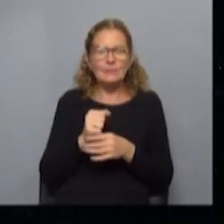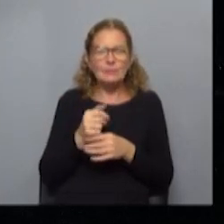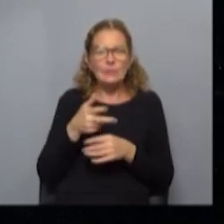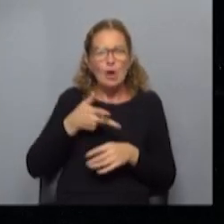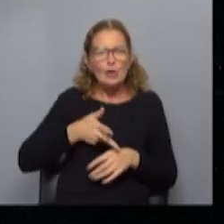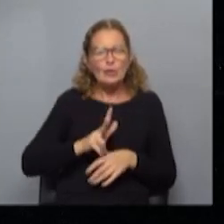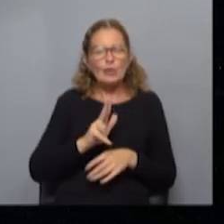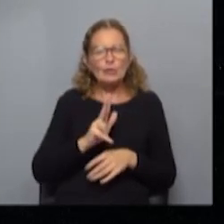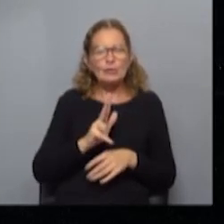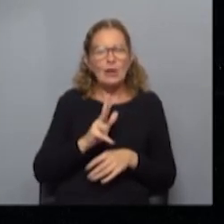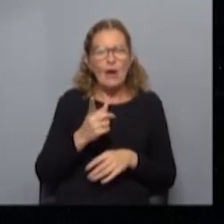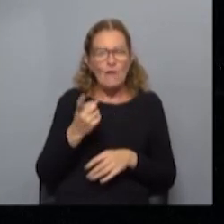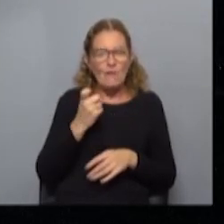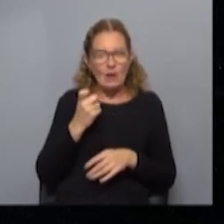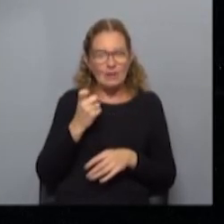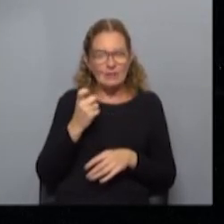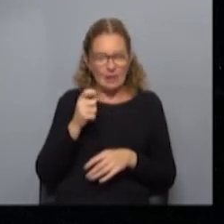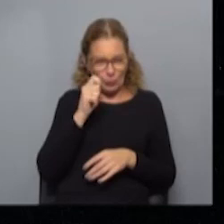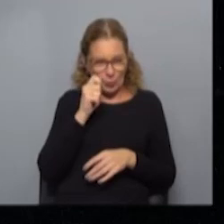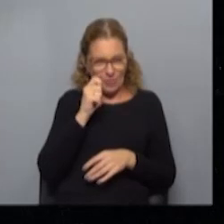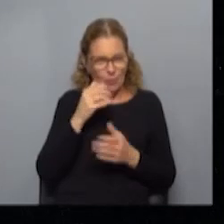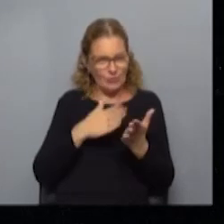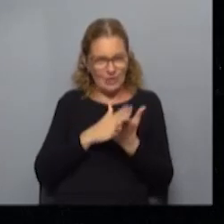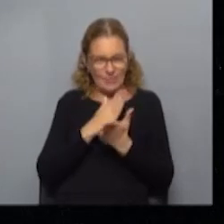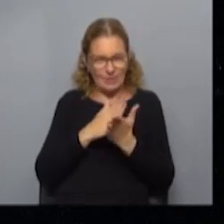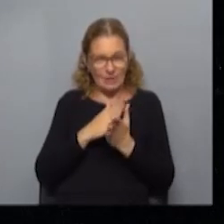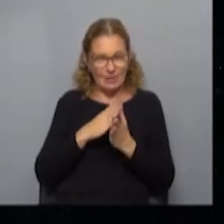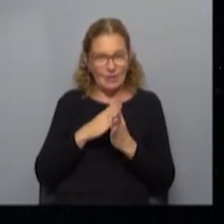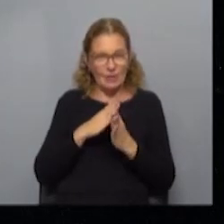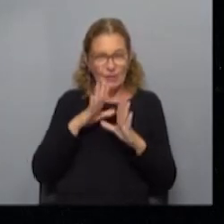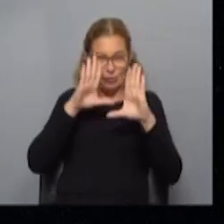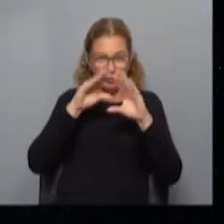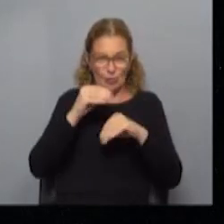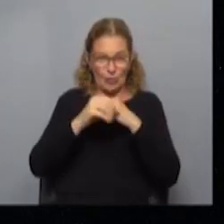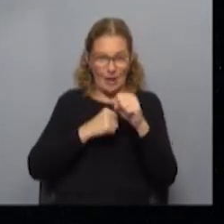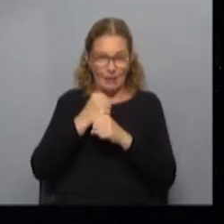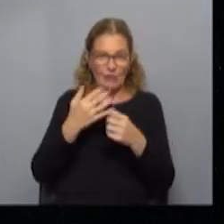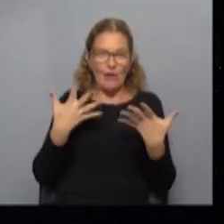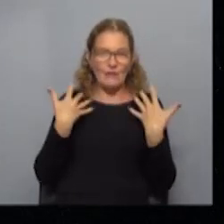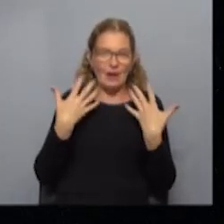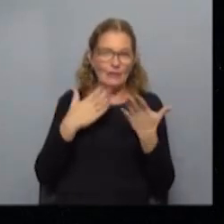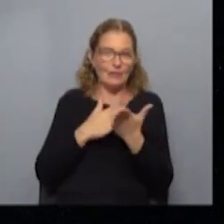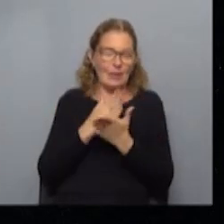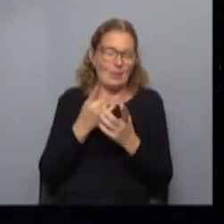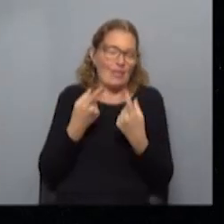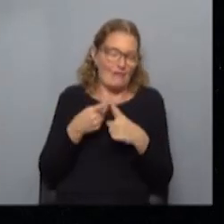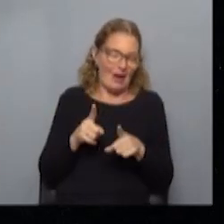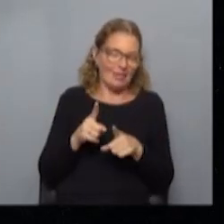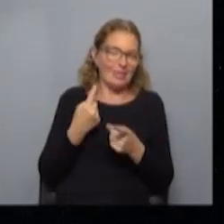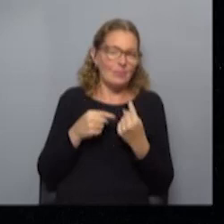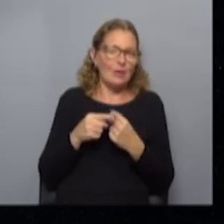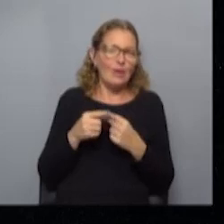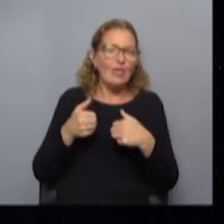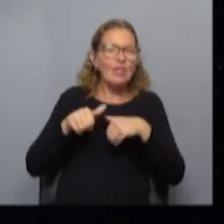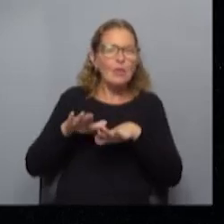Rocha tiene una fuerte presencia turística durante todo el año, obviamente siempre el verano es particular, pero ¿les